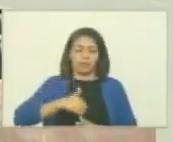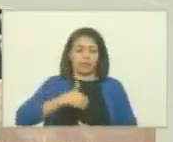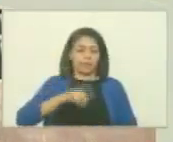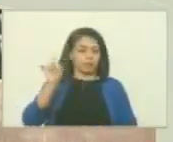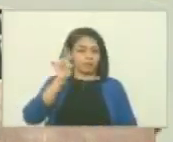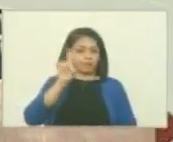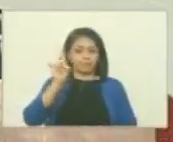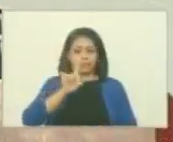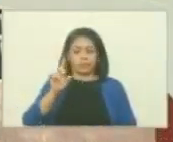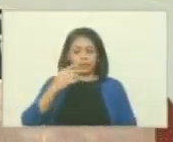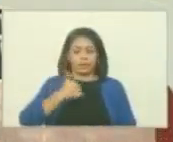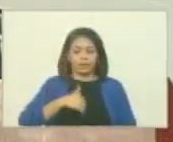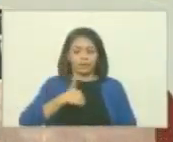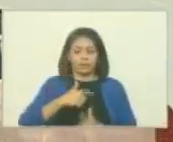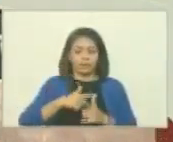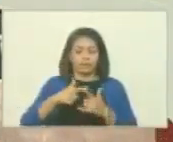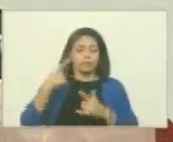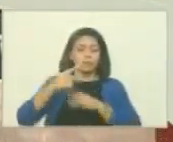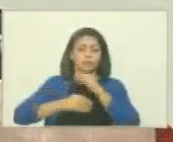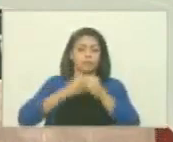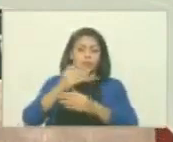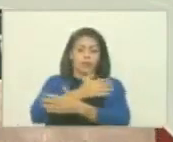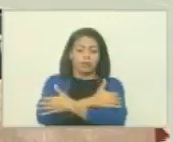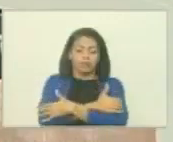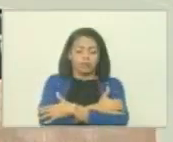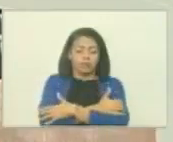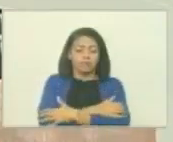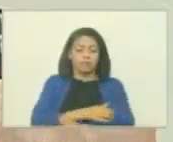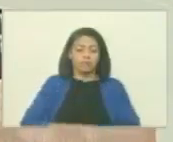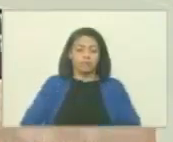si ellos nos hubieran abrazado así